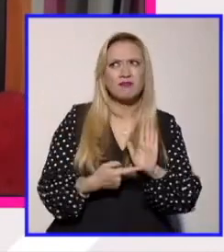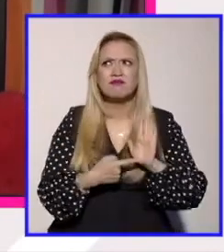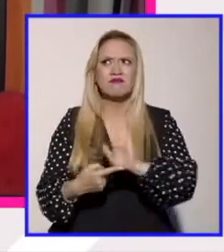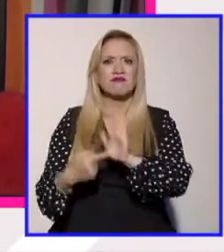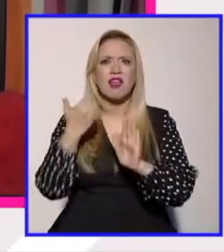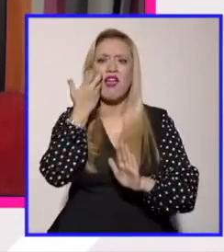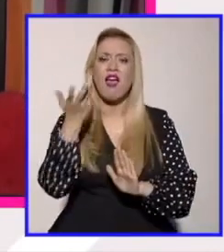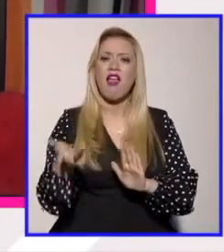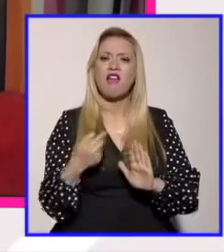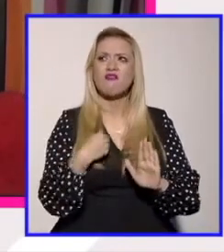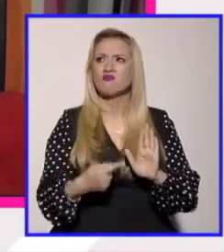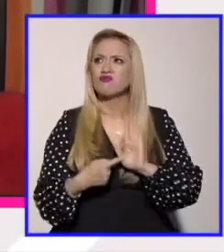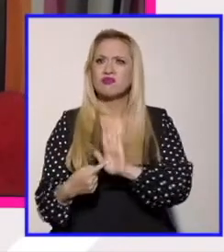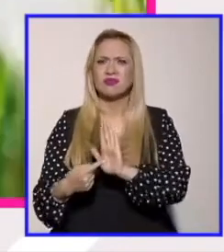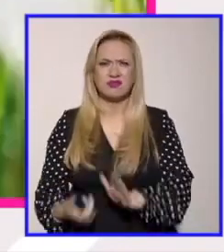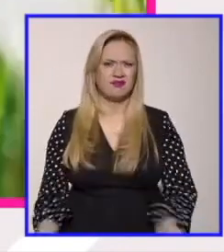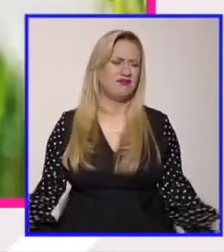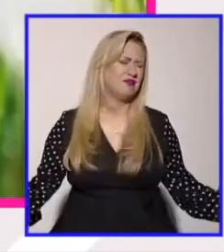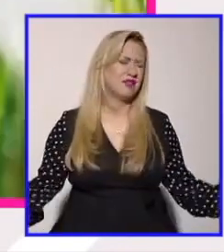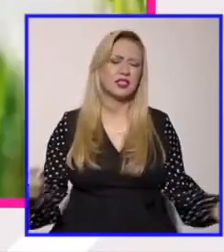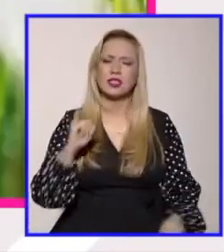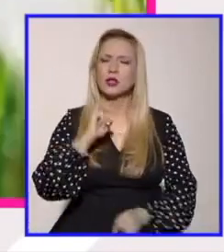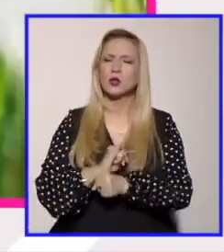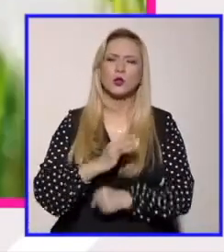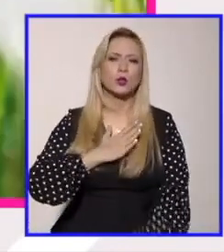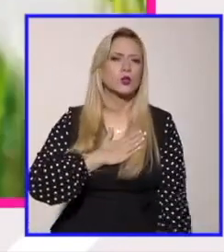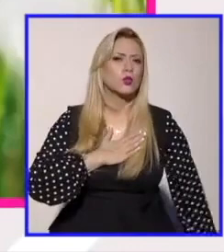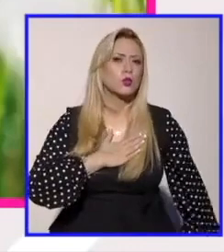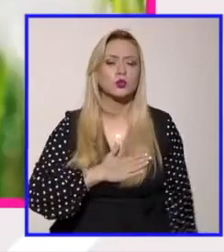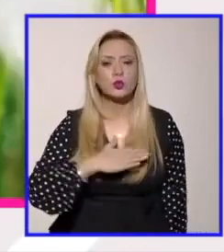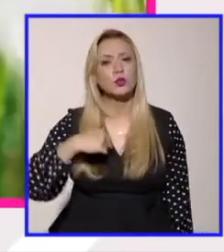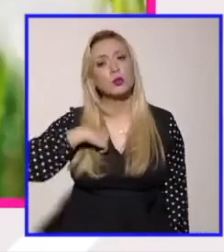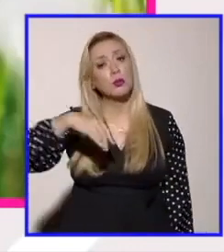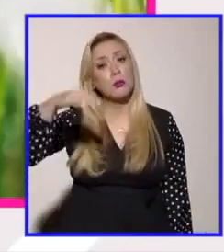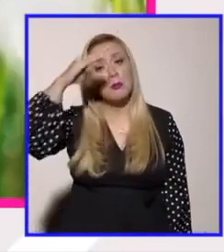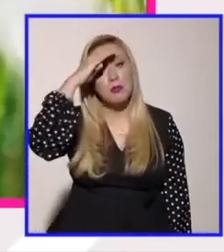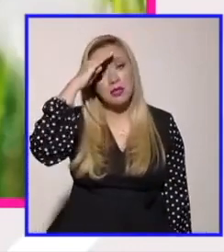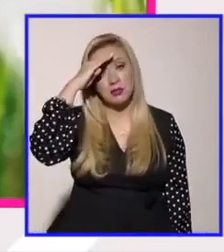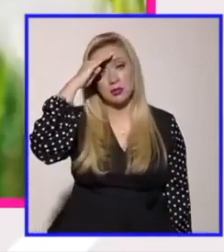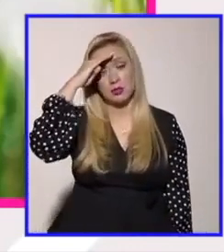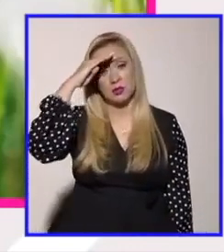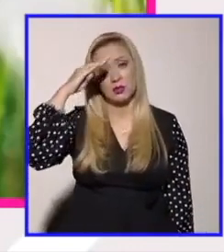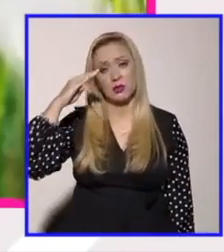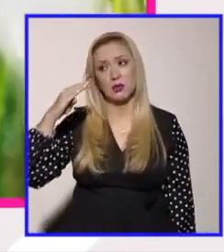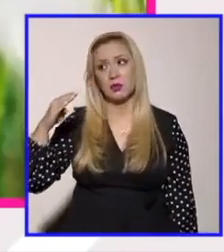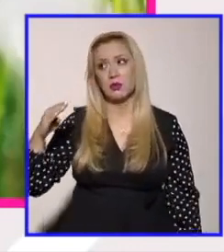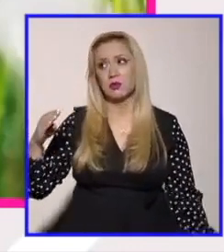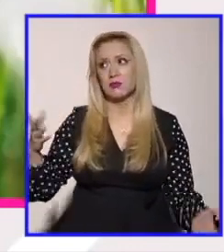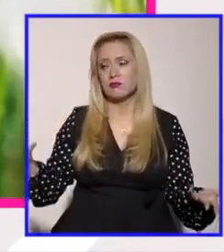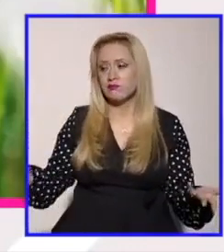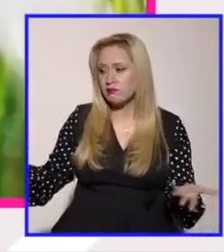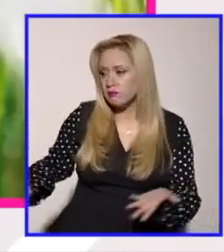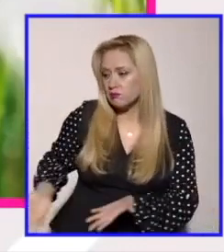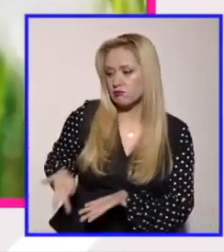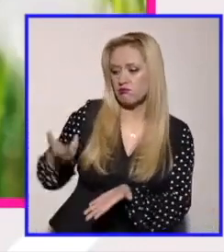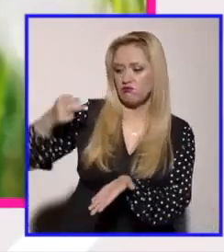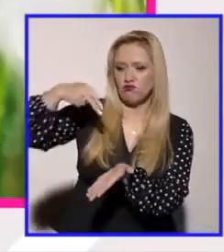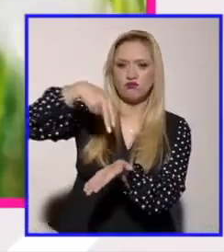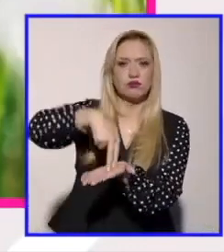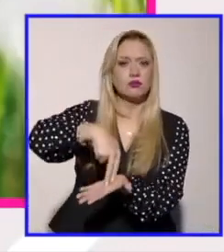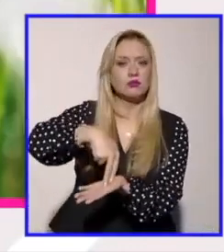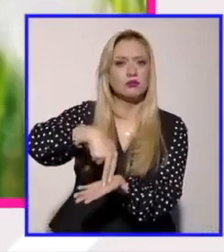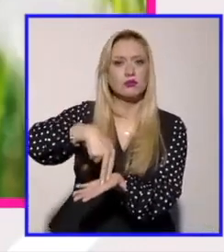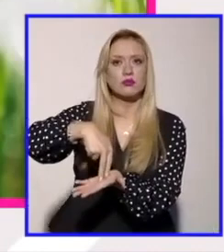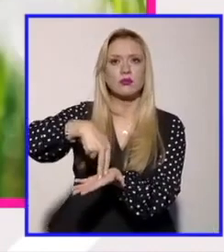podríamos tener lo que me parece injusto es que la presencia pública no